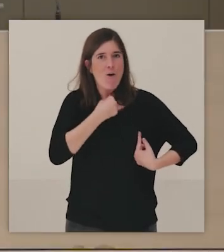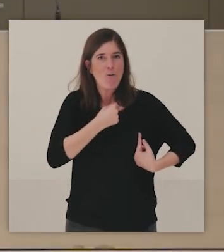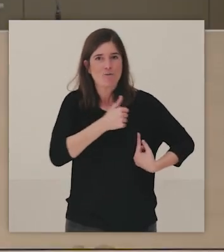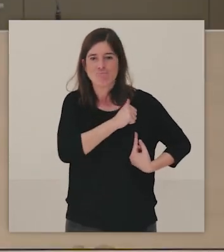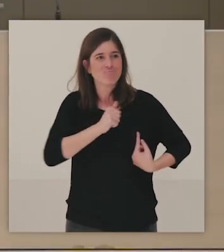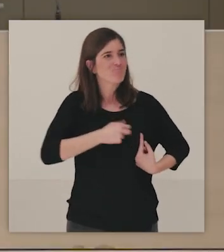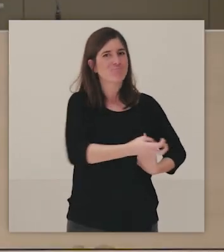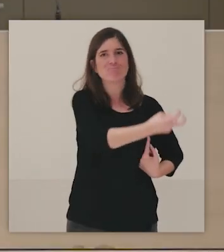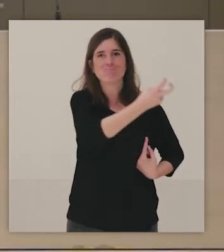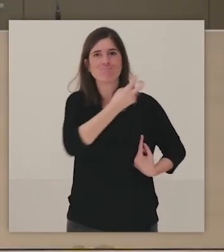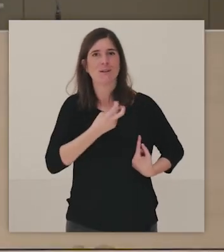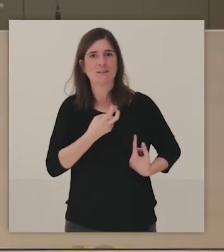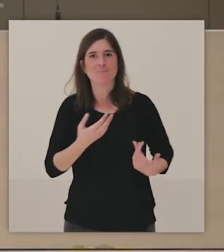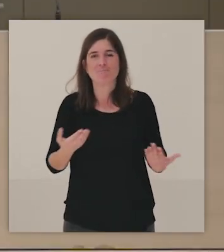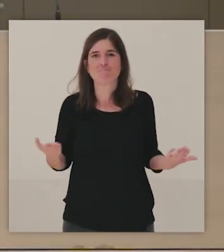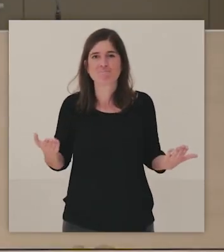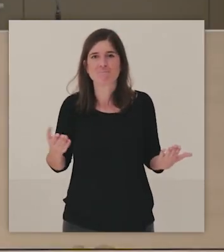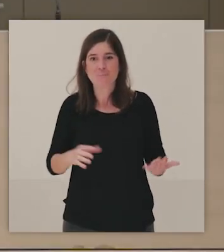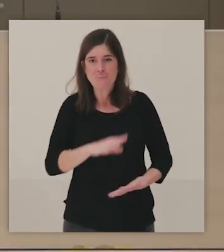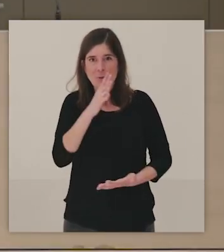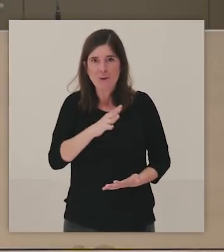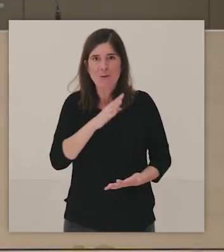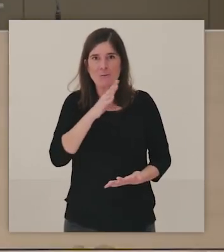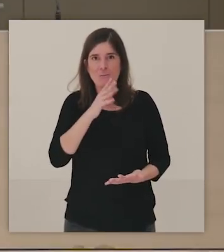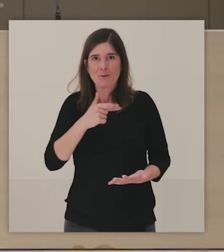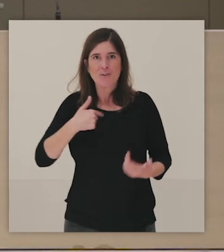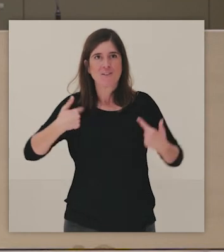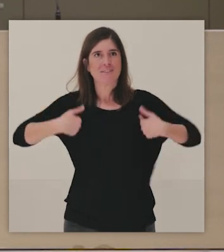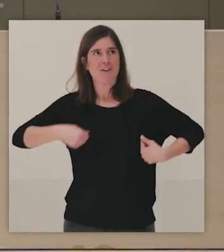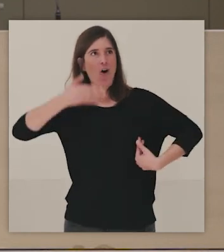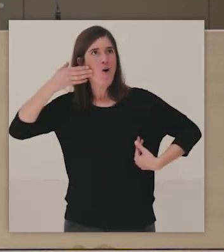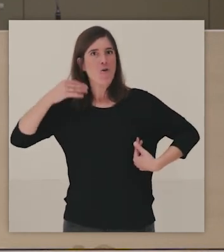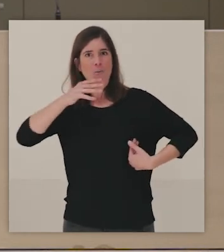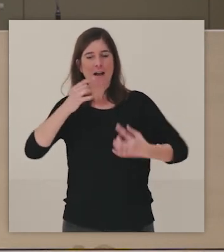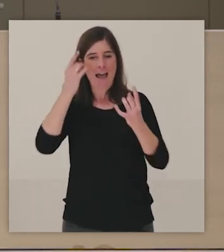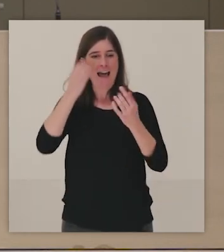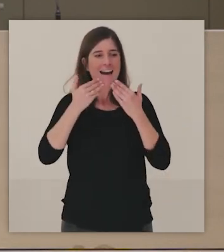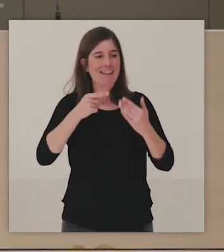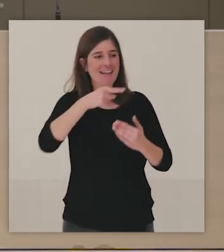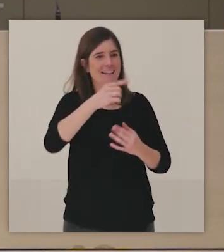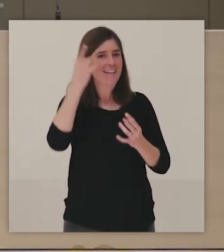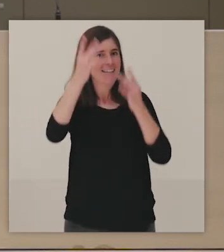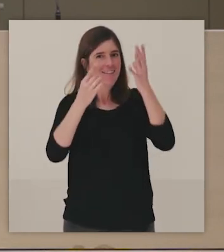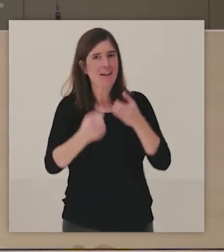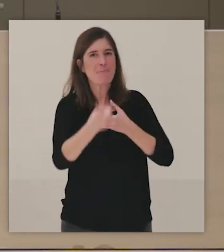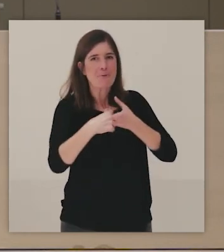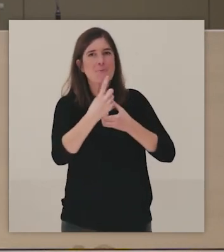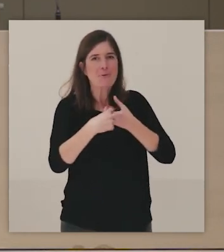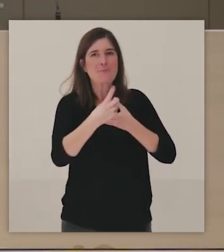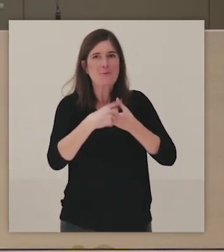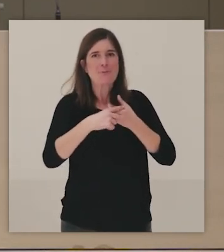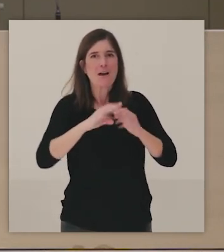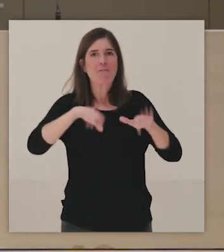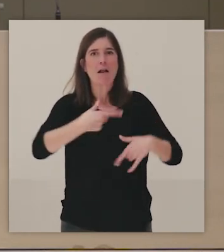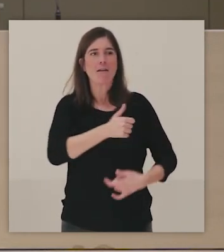estos programas y estas actividades van calando en nuestro público. Tú eres importante,